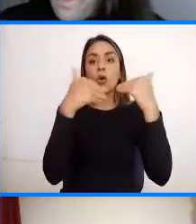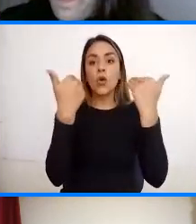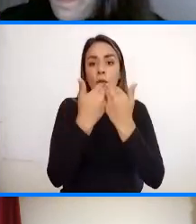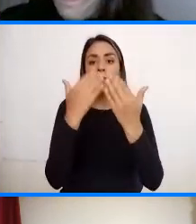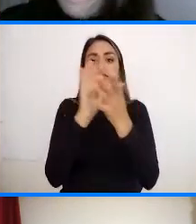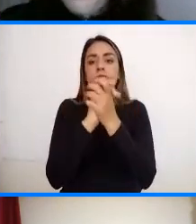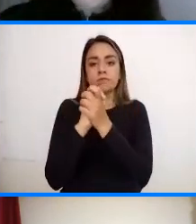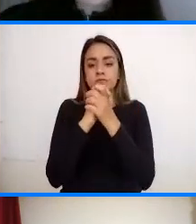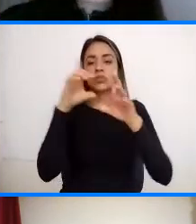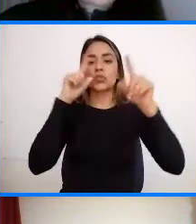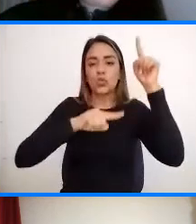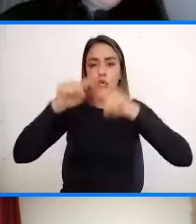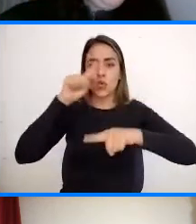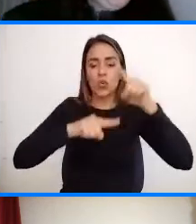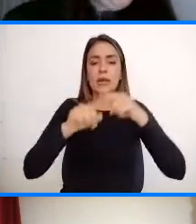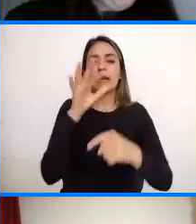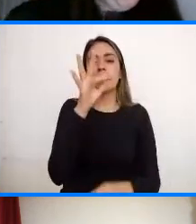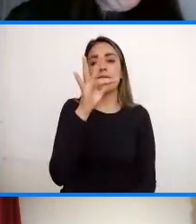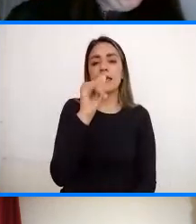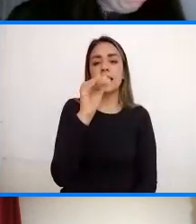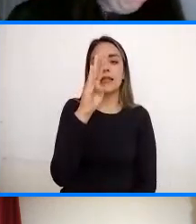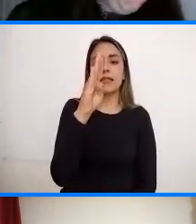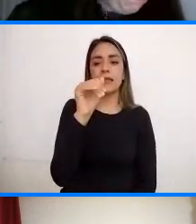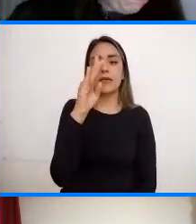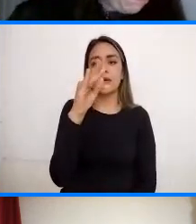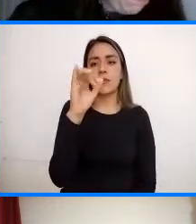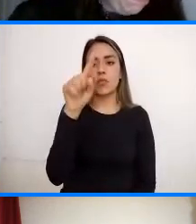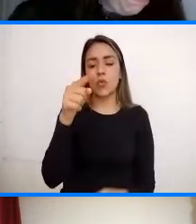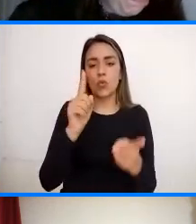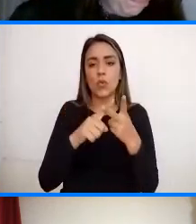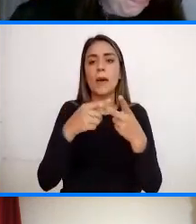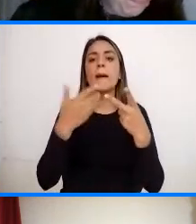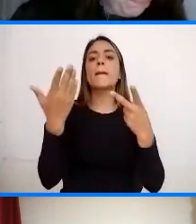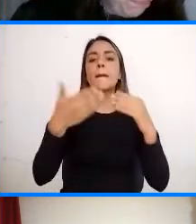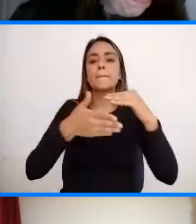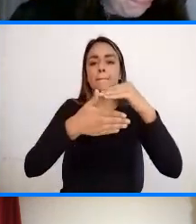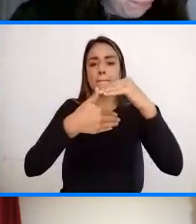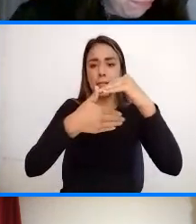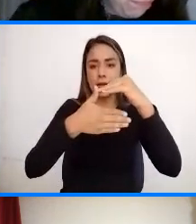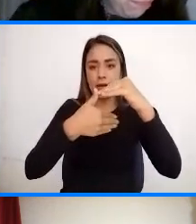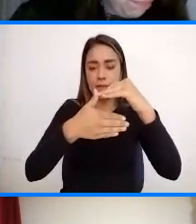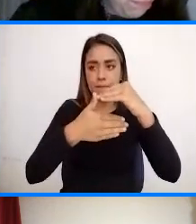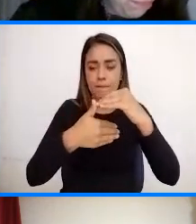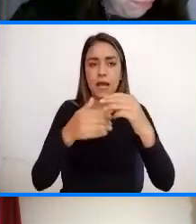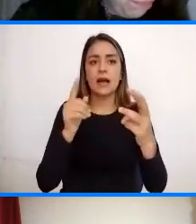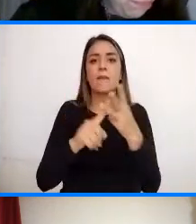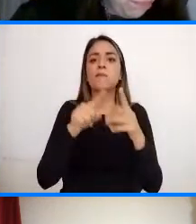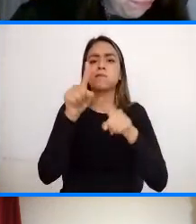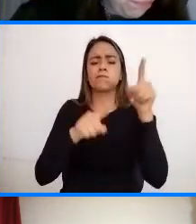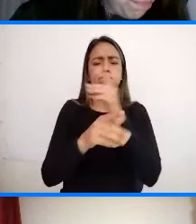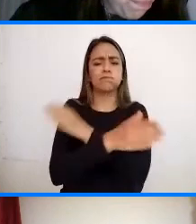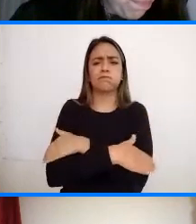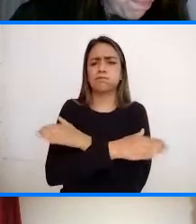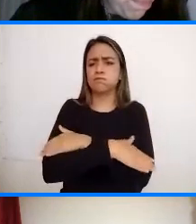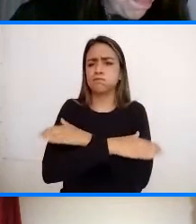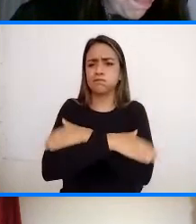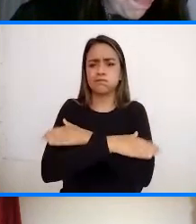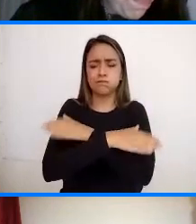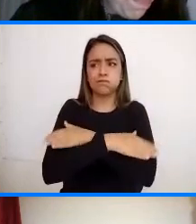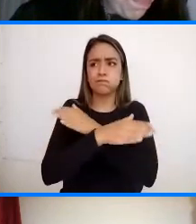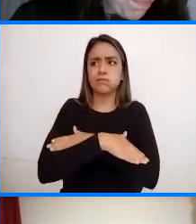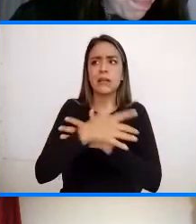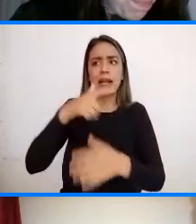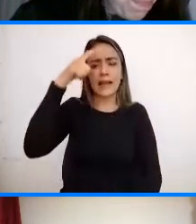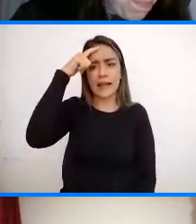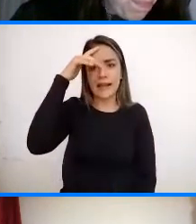Del Tibagulles De República De Panamá Superjuiciosos Desde Cartagena Nos